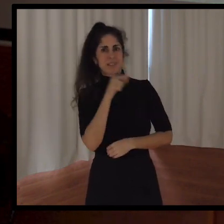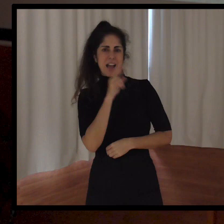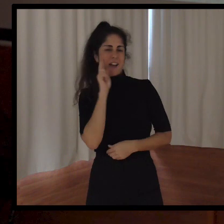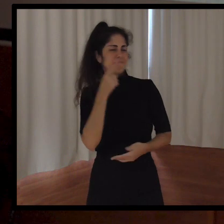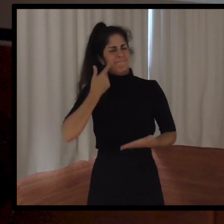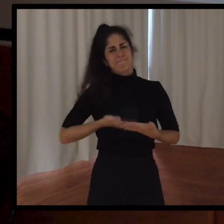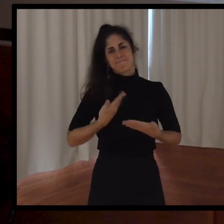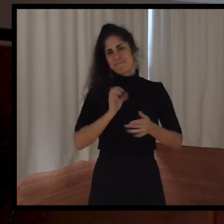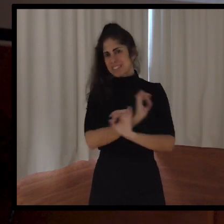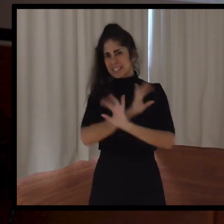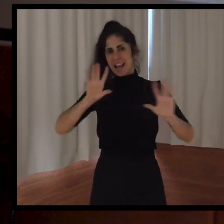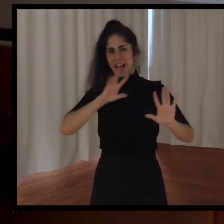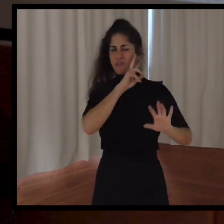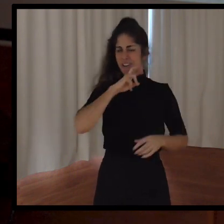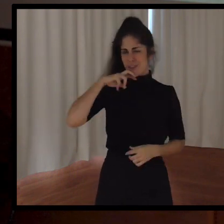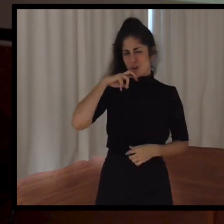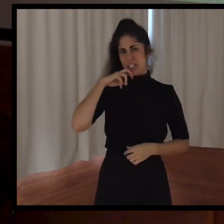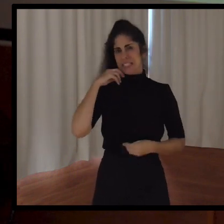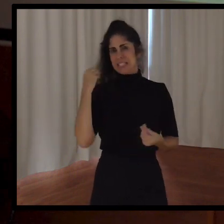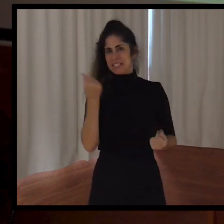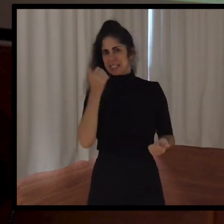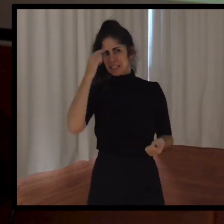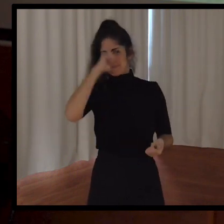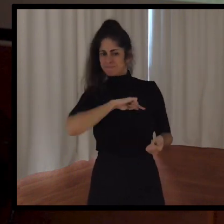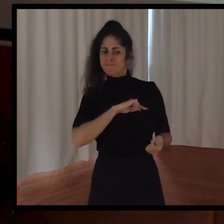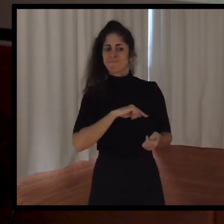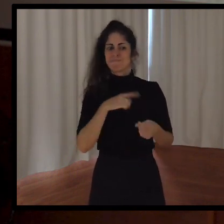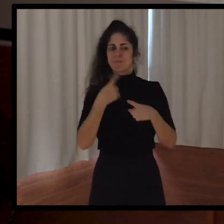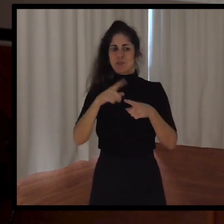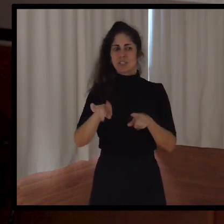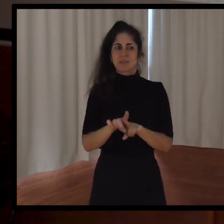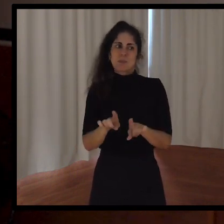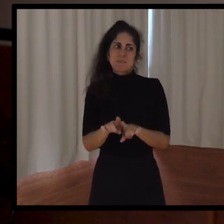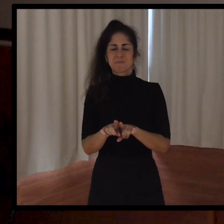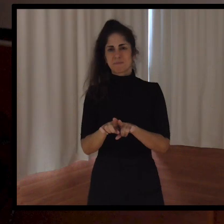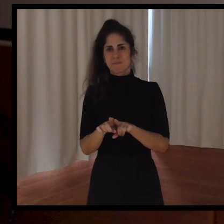esos cualificativos que ellos nos hacen ganarnos día a día.